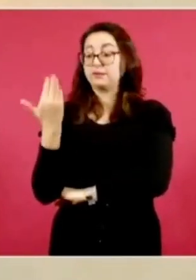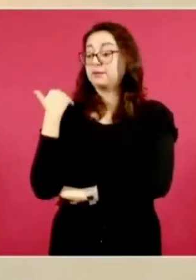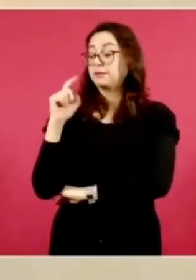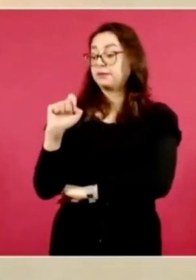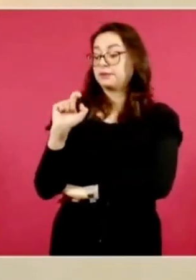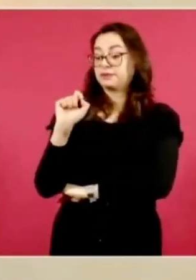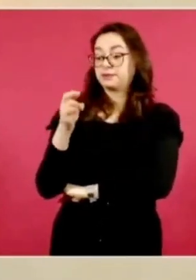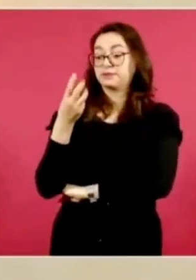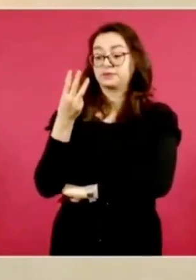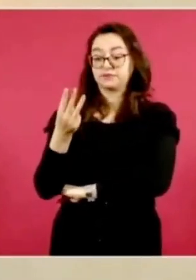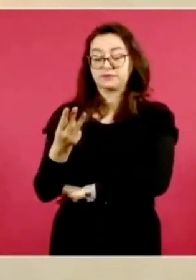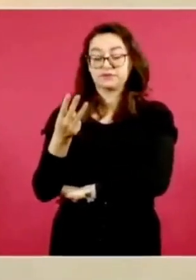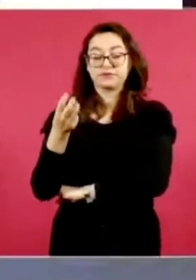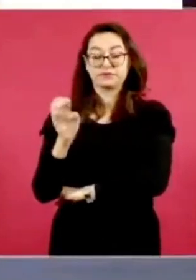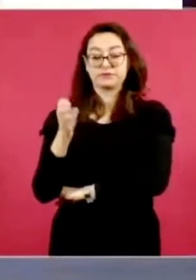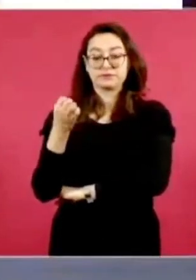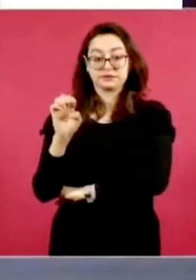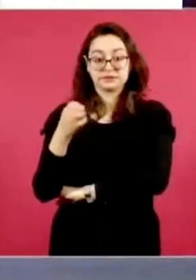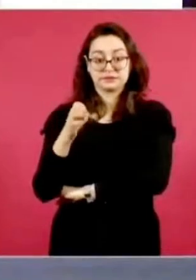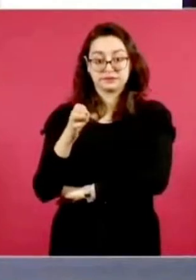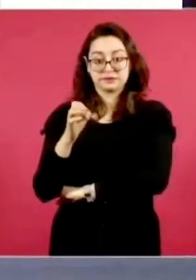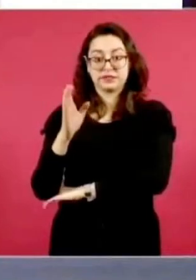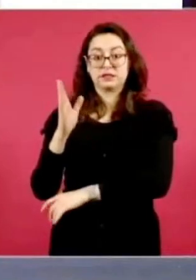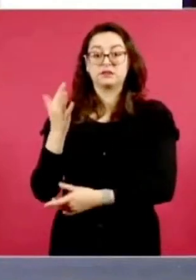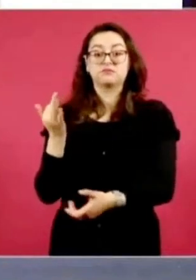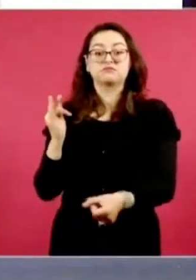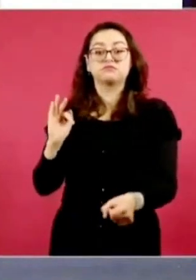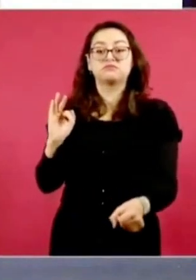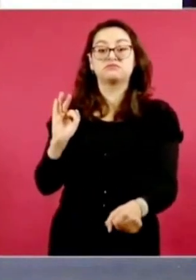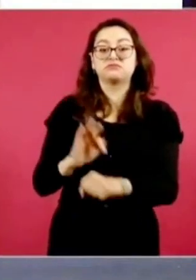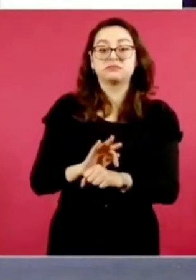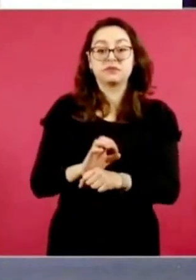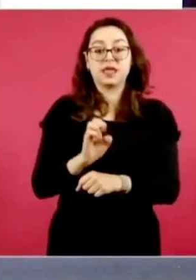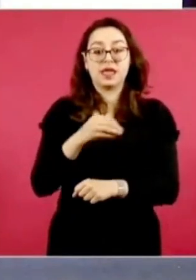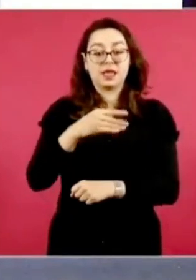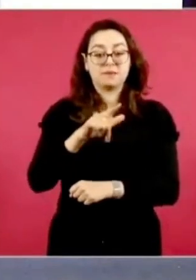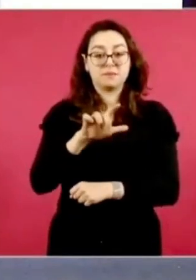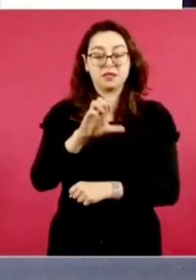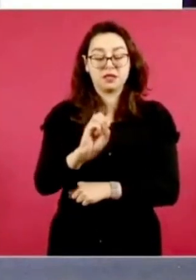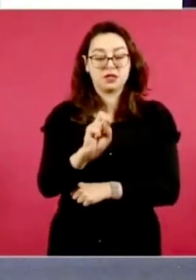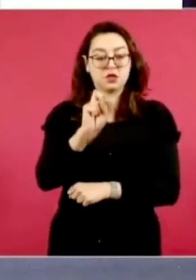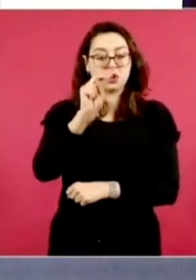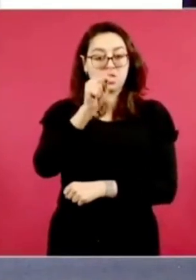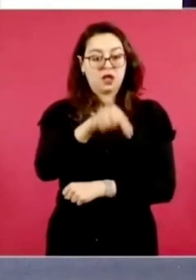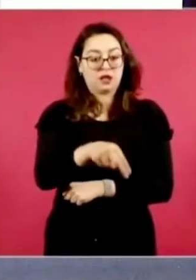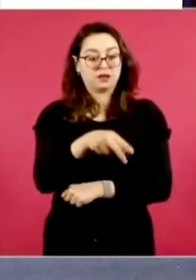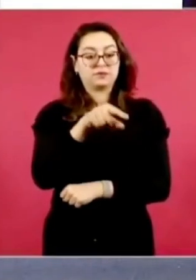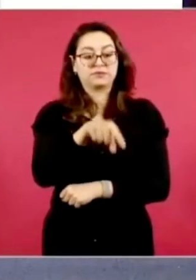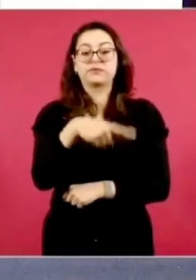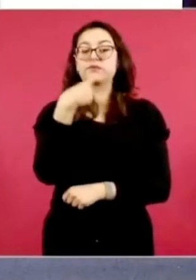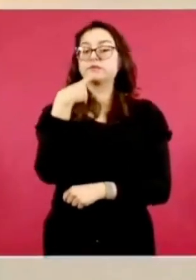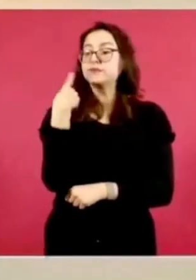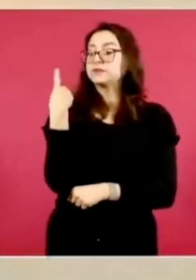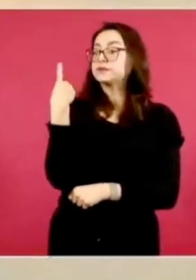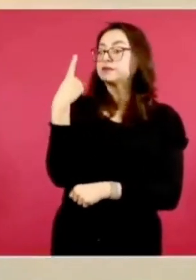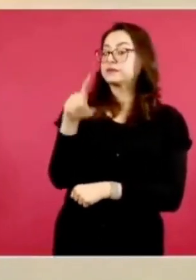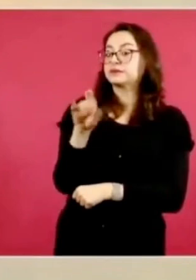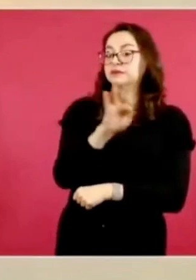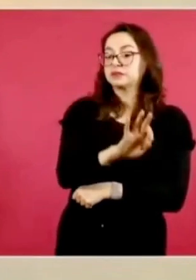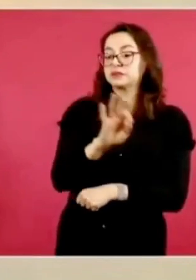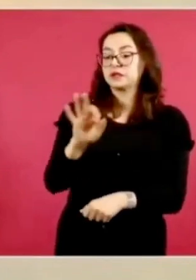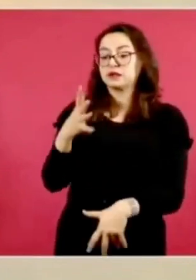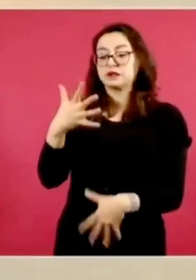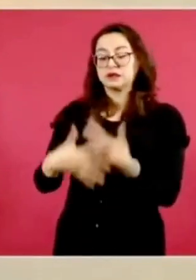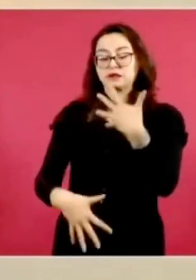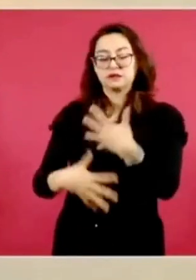de este año otorgó una suspensión provisional a favor de Emilio N., quien promovió amparo contra la resolución de fecha 15 de